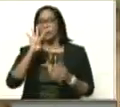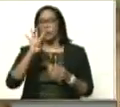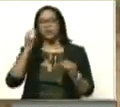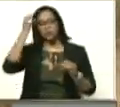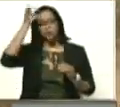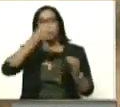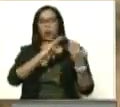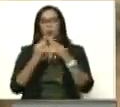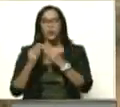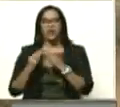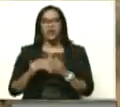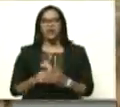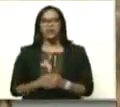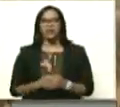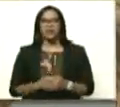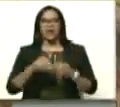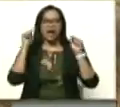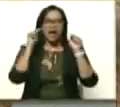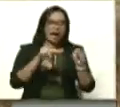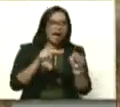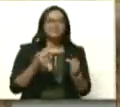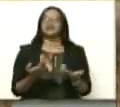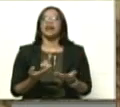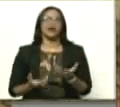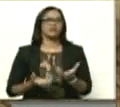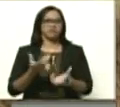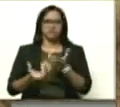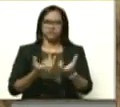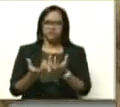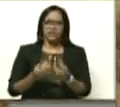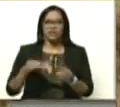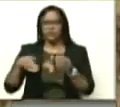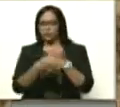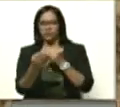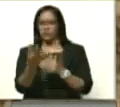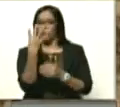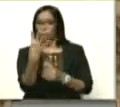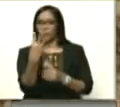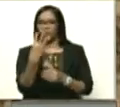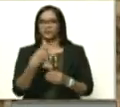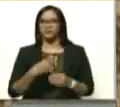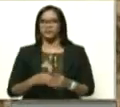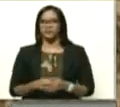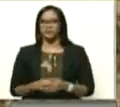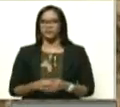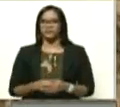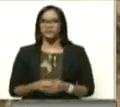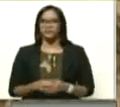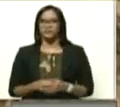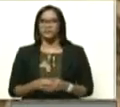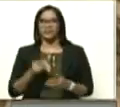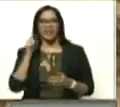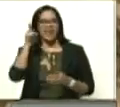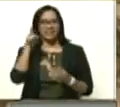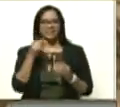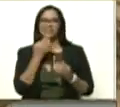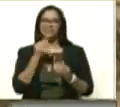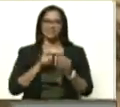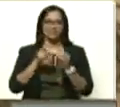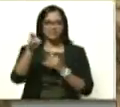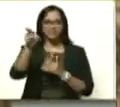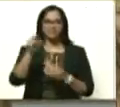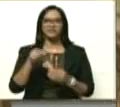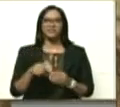Culebrilla Fundo, Perico, Culebrilla 1, Culebrilla 2 y Macanilla. ¿Culebrilla 2 es allá arriba? Allá. Allá. Allá.